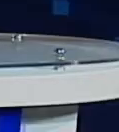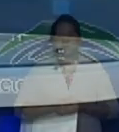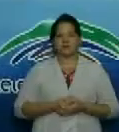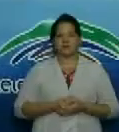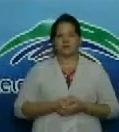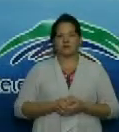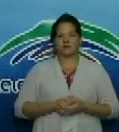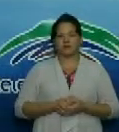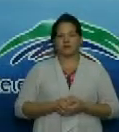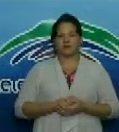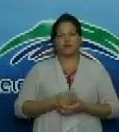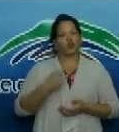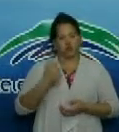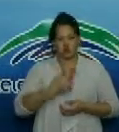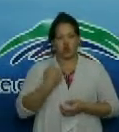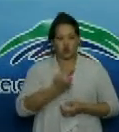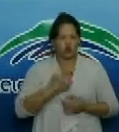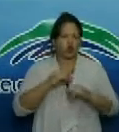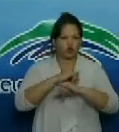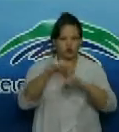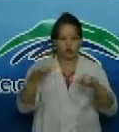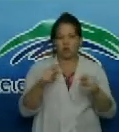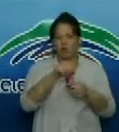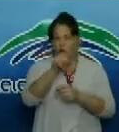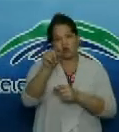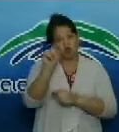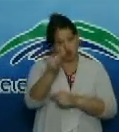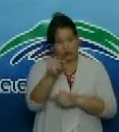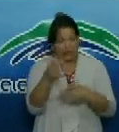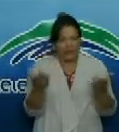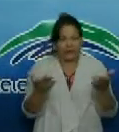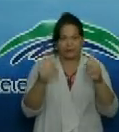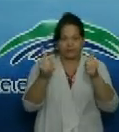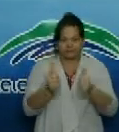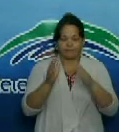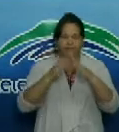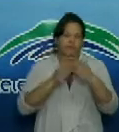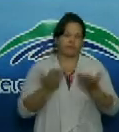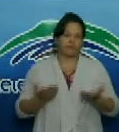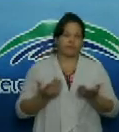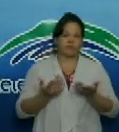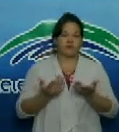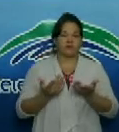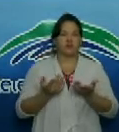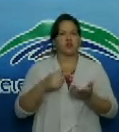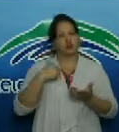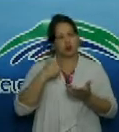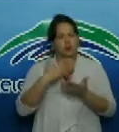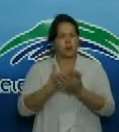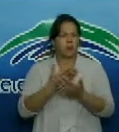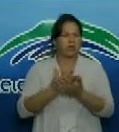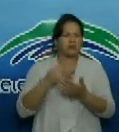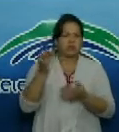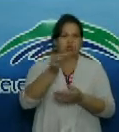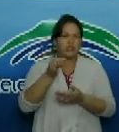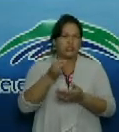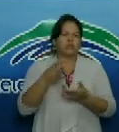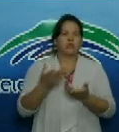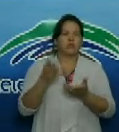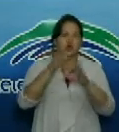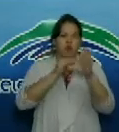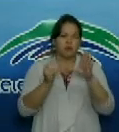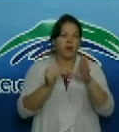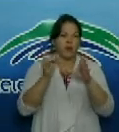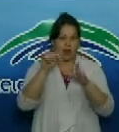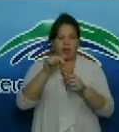efectivamente nosotros le informamos usted quédese en casa les propongo establecer el contacto con el municipio de Jibara